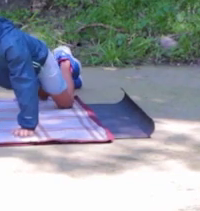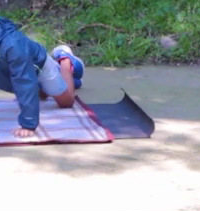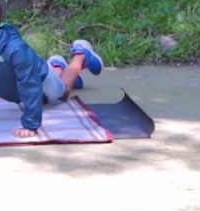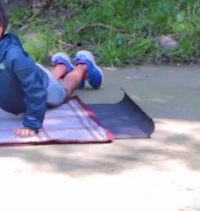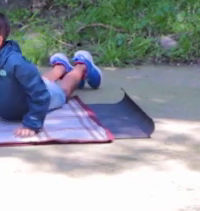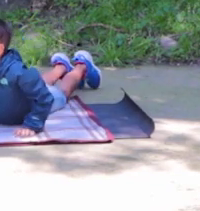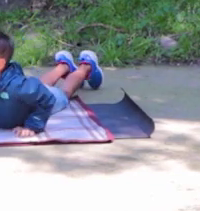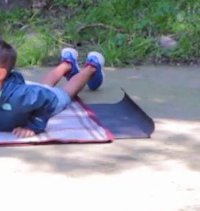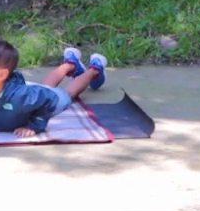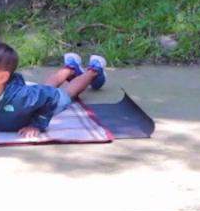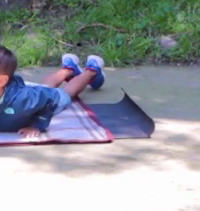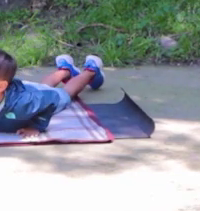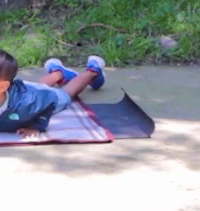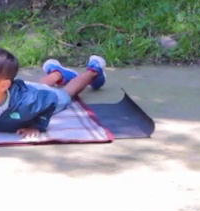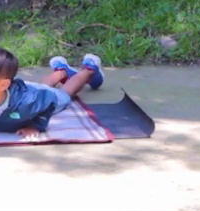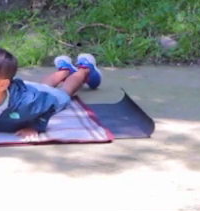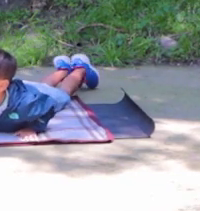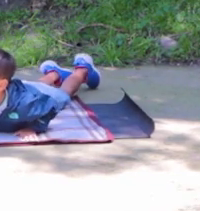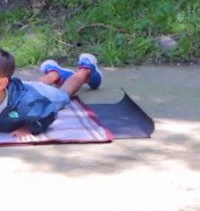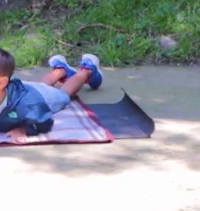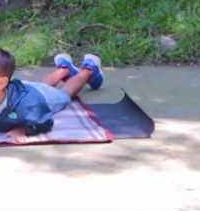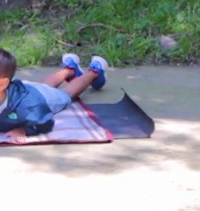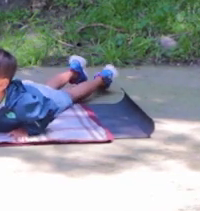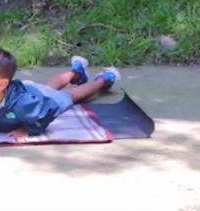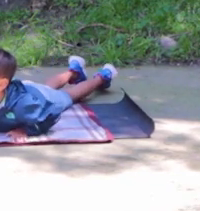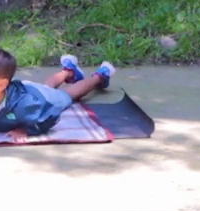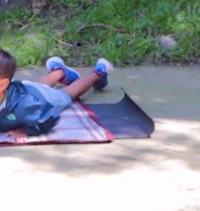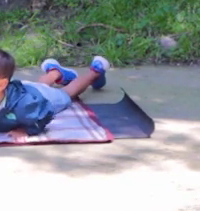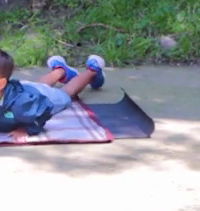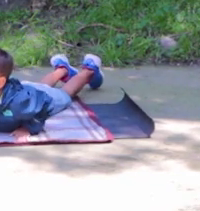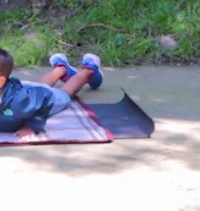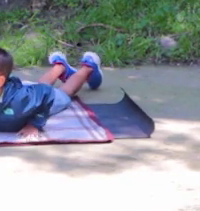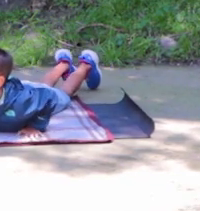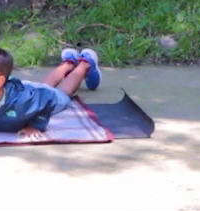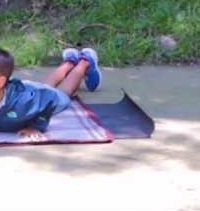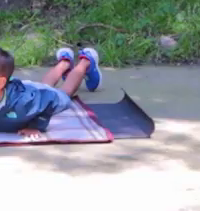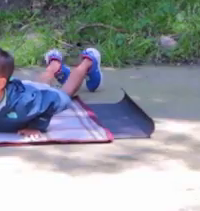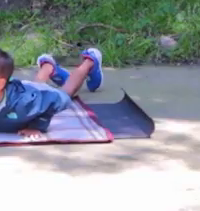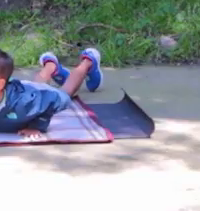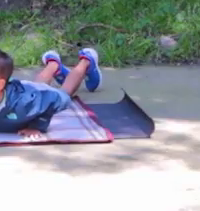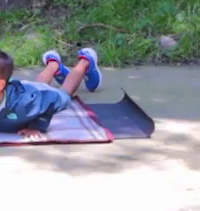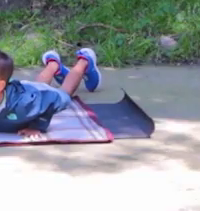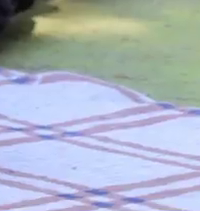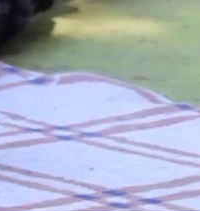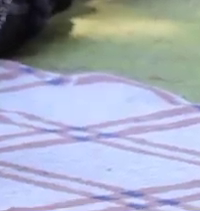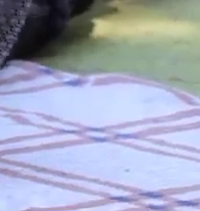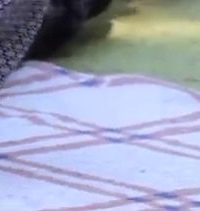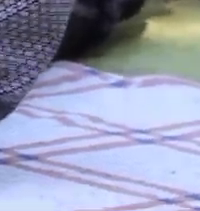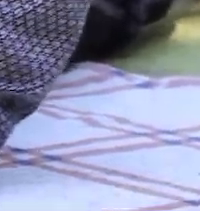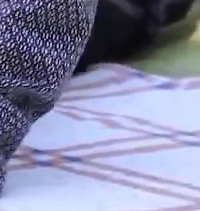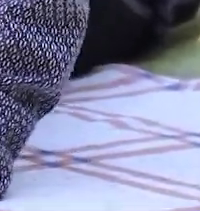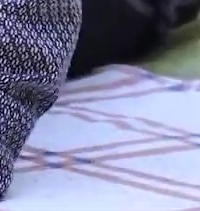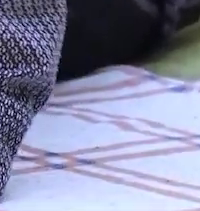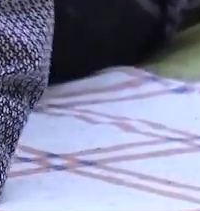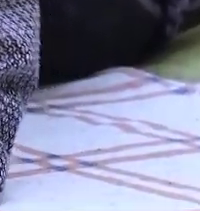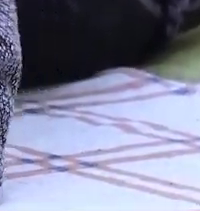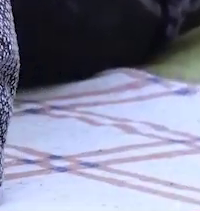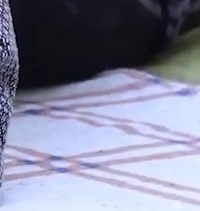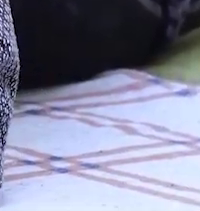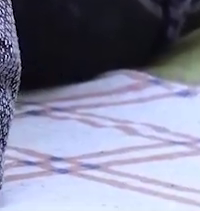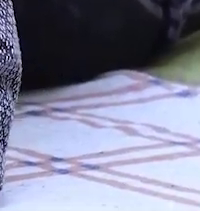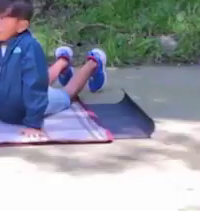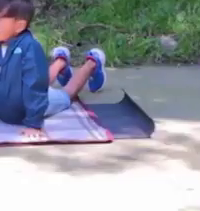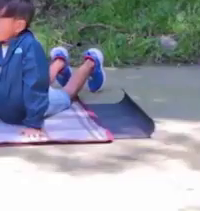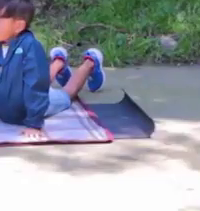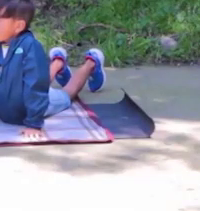Vamos a poner nuestras manos en la forma lateral y lo único que vamos a hacer es levantar la